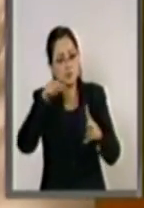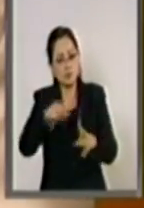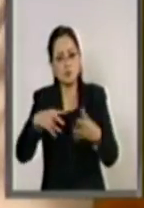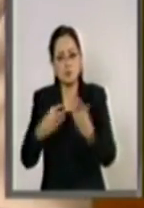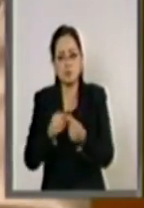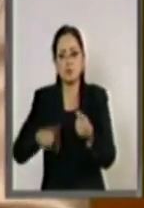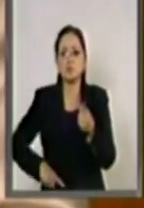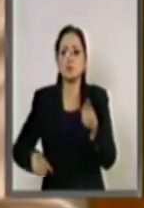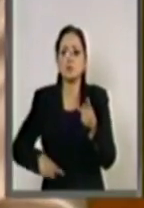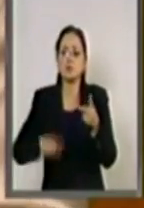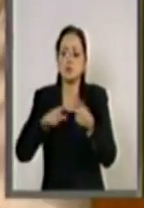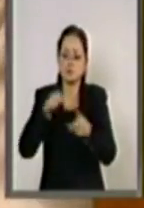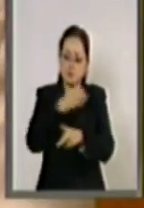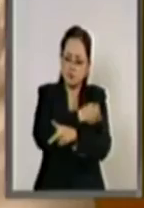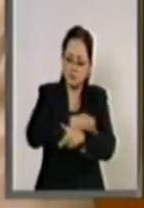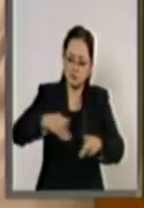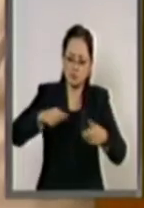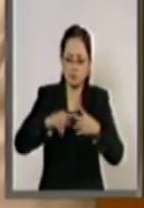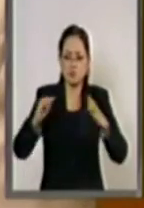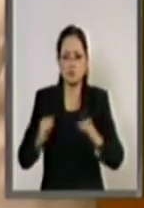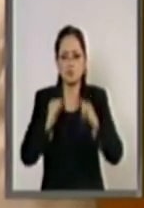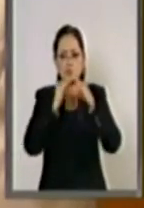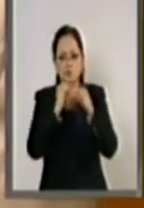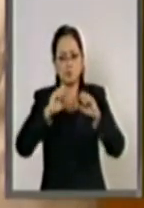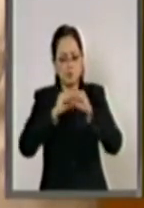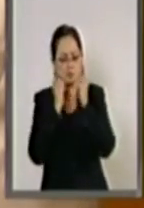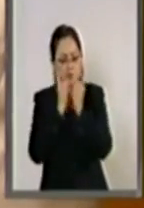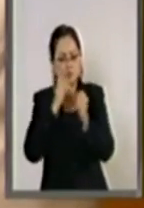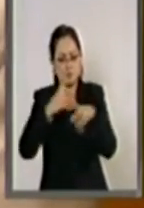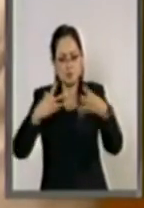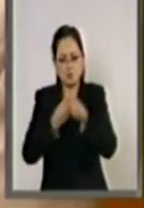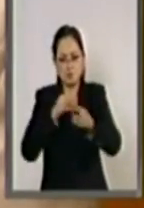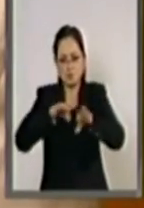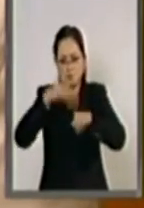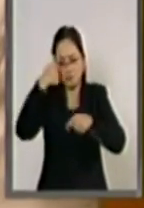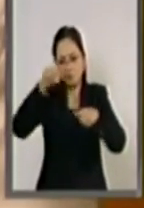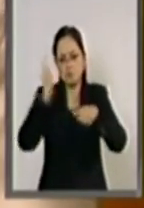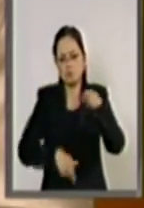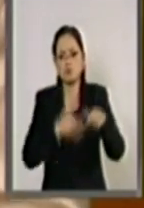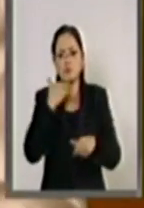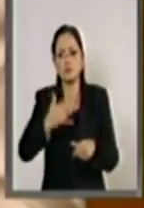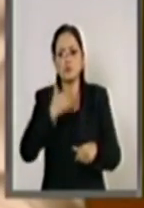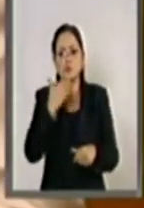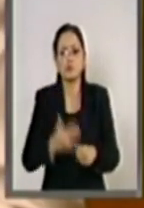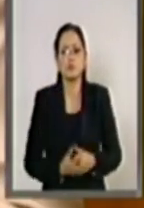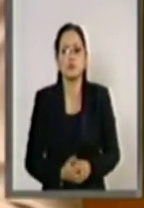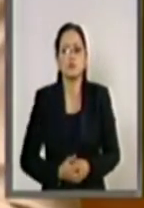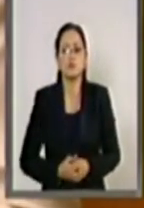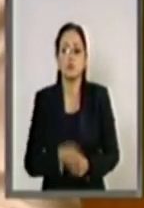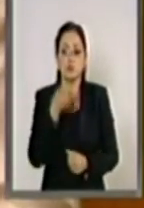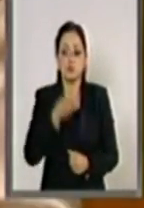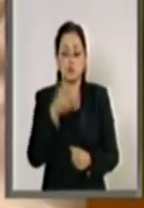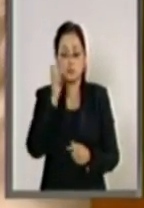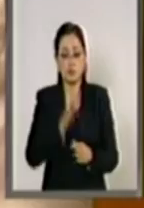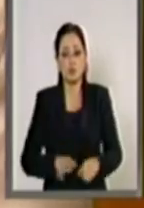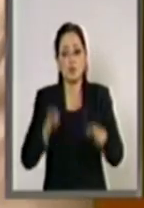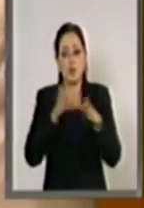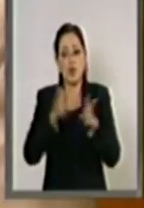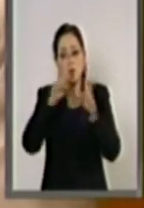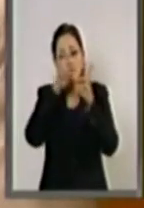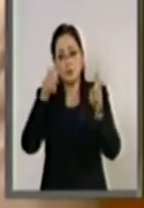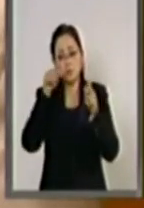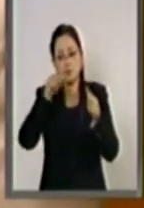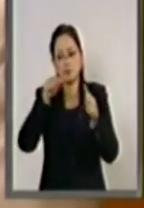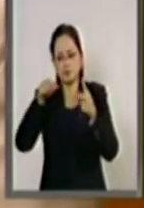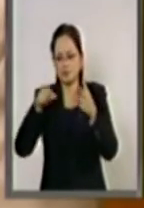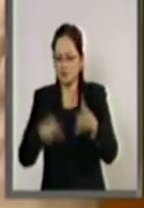gobierno, familia, instituciones y sociedad a fin de combatir la corrupción. Se trata de un tema y fenómeno